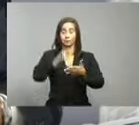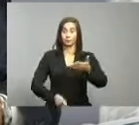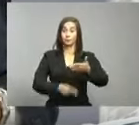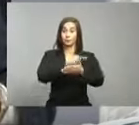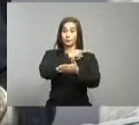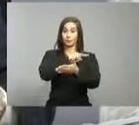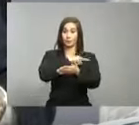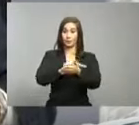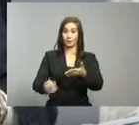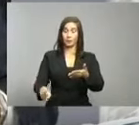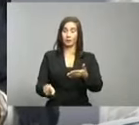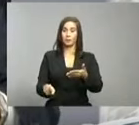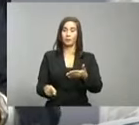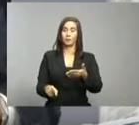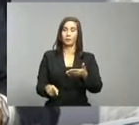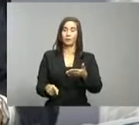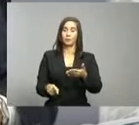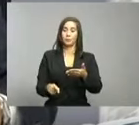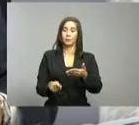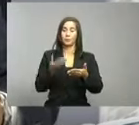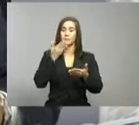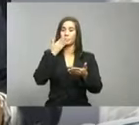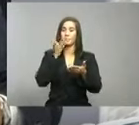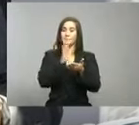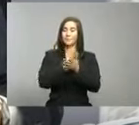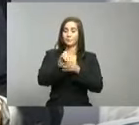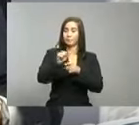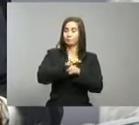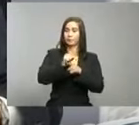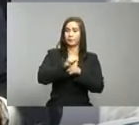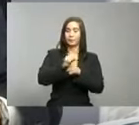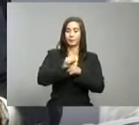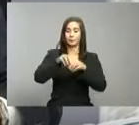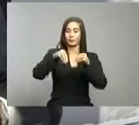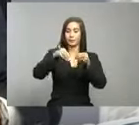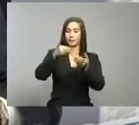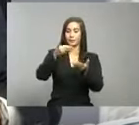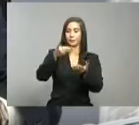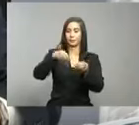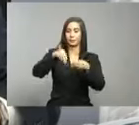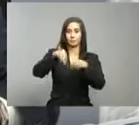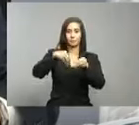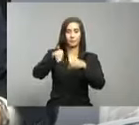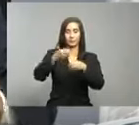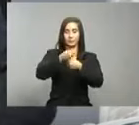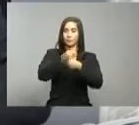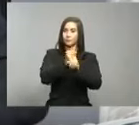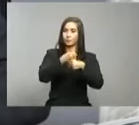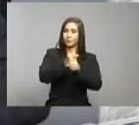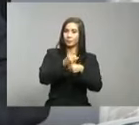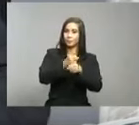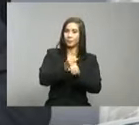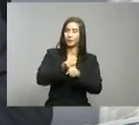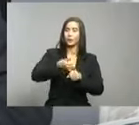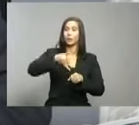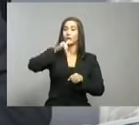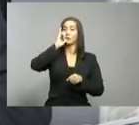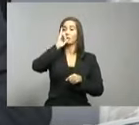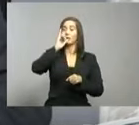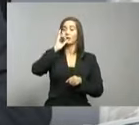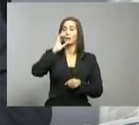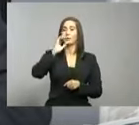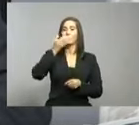esta perversa práctica de venta y procesamiento de alcohol